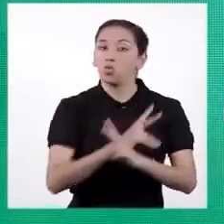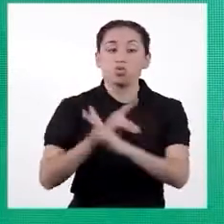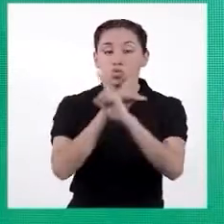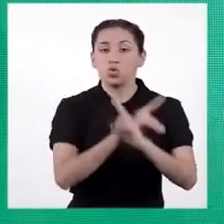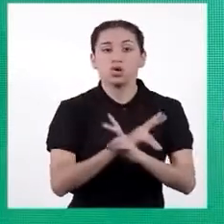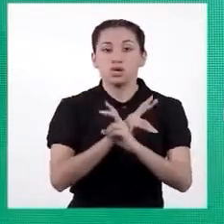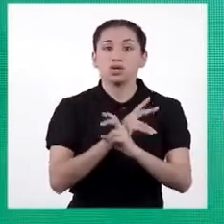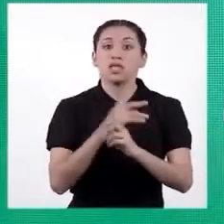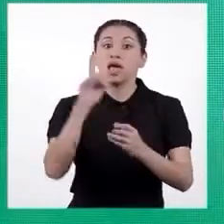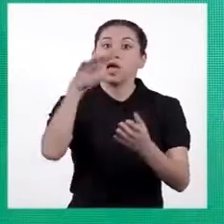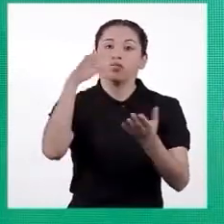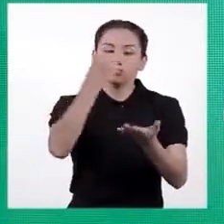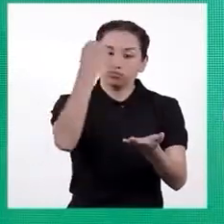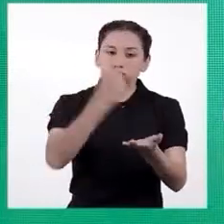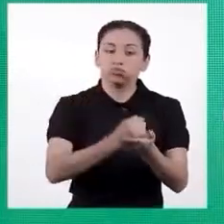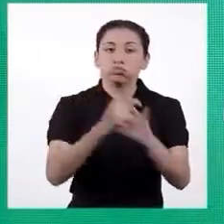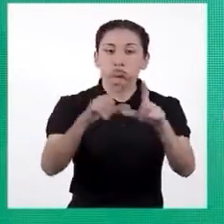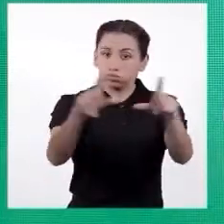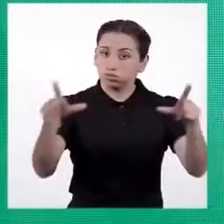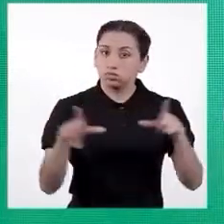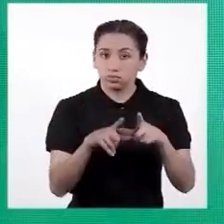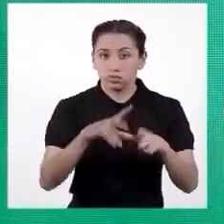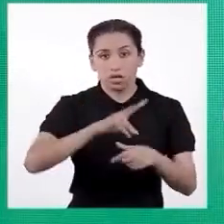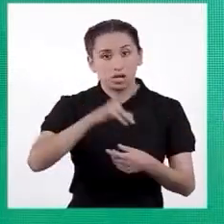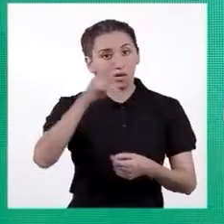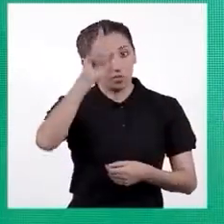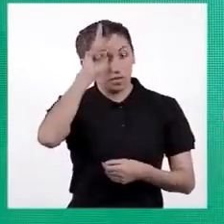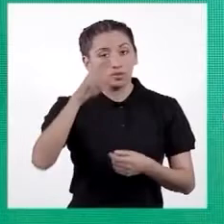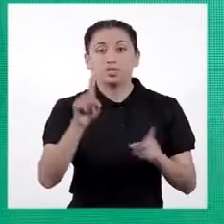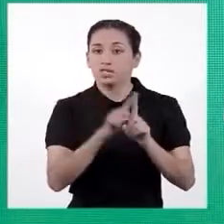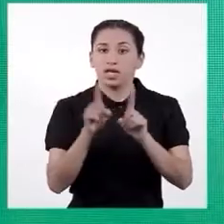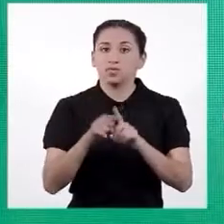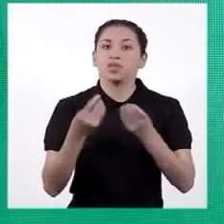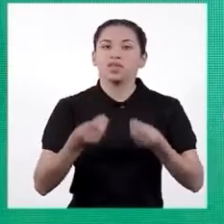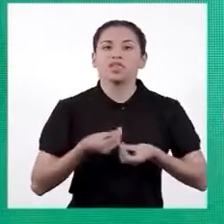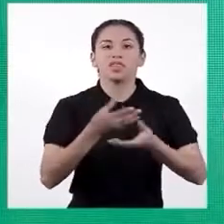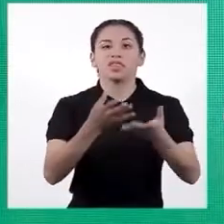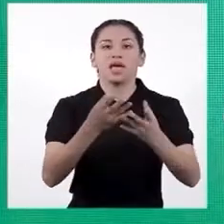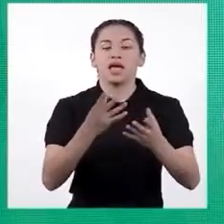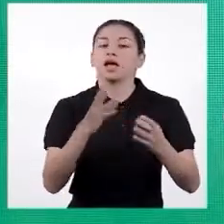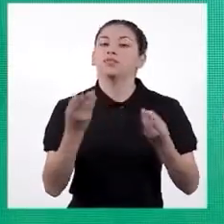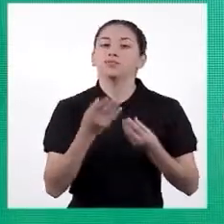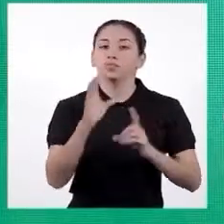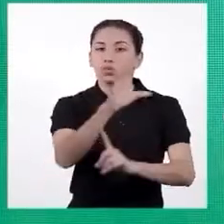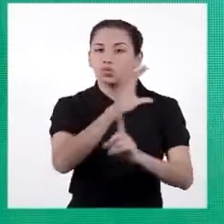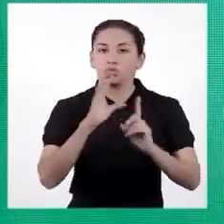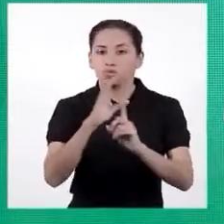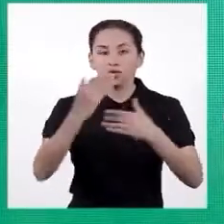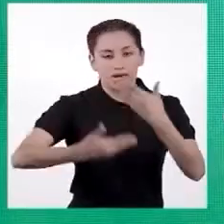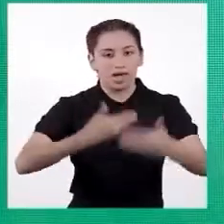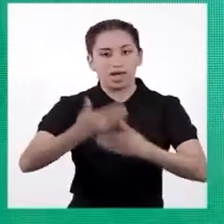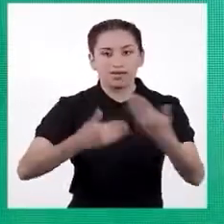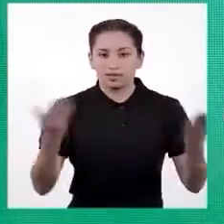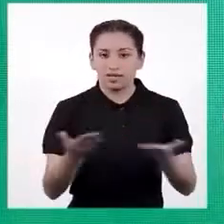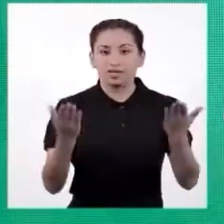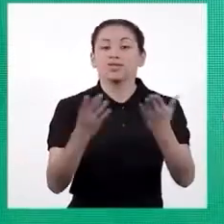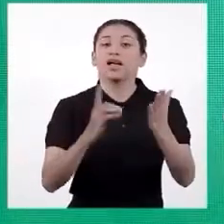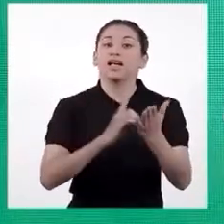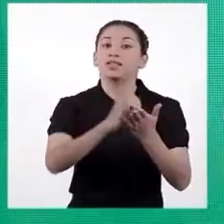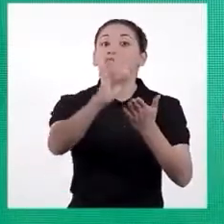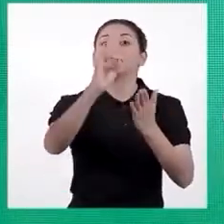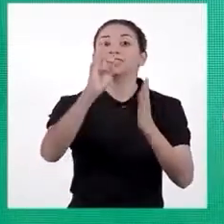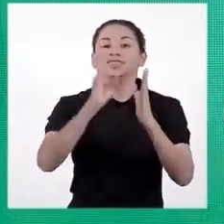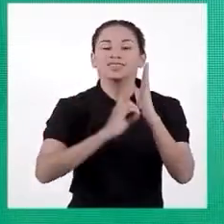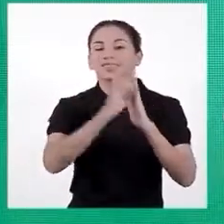el patrimonio cultural de la nación. Artículo 21. Y propiciar el acceso a la cultura y fomentar su desarrollo y